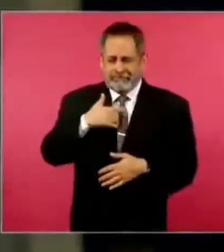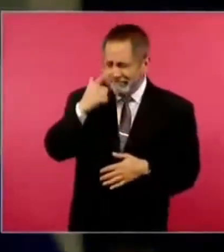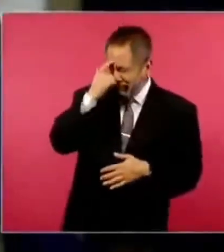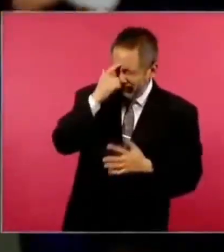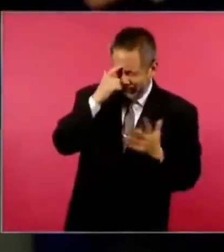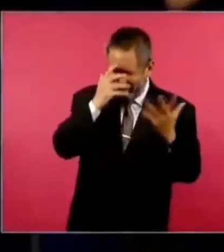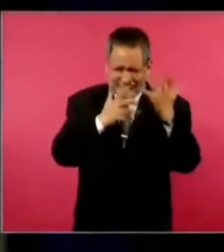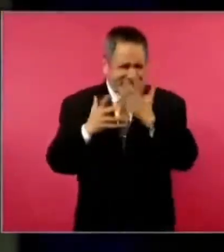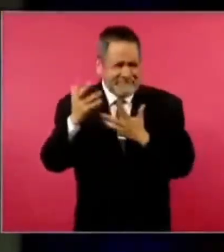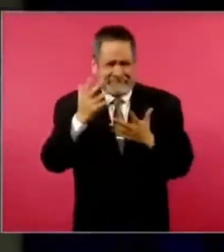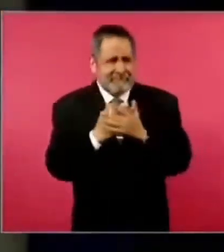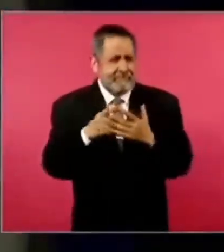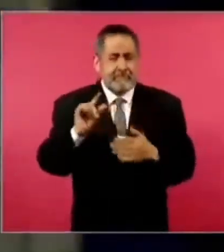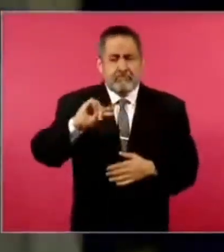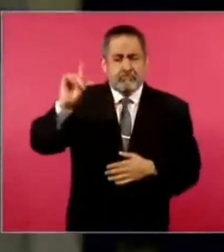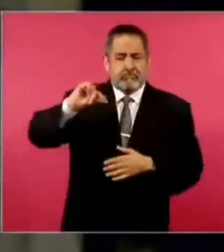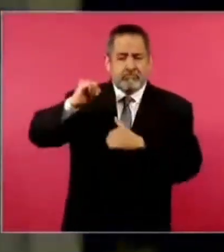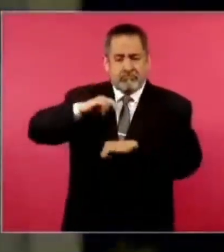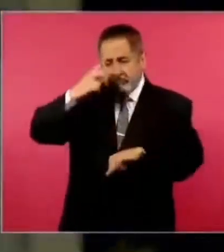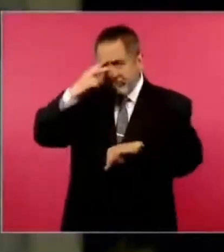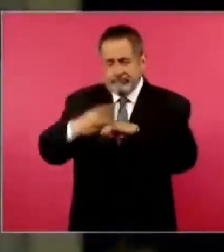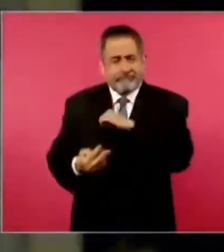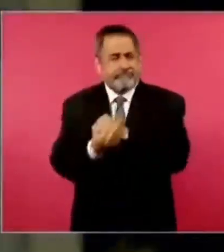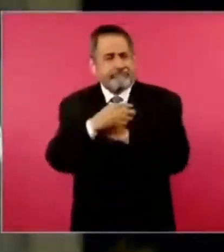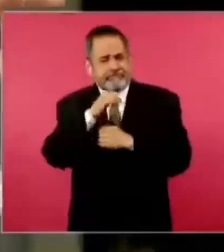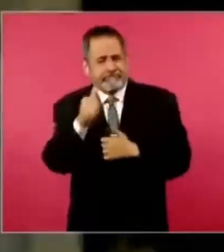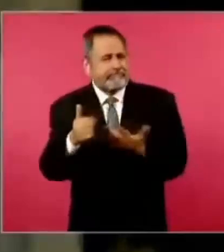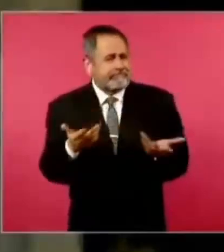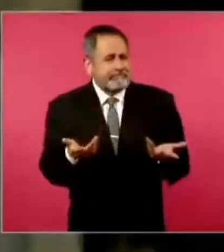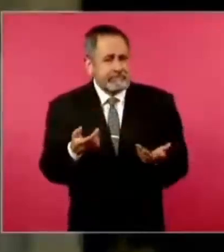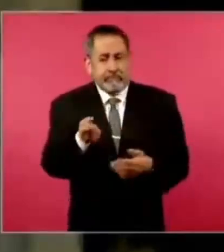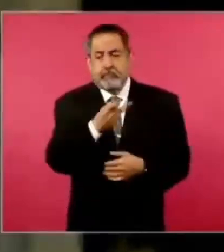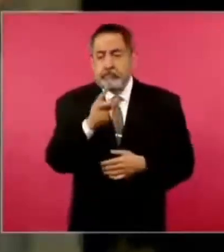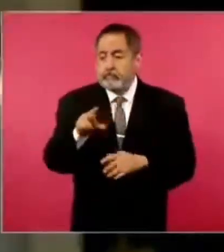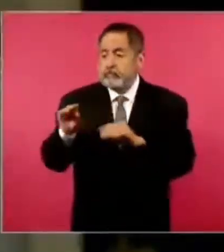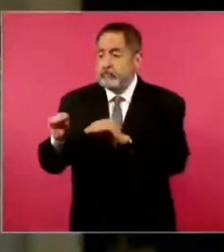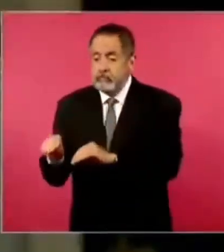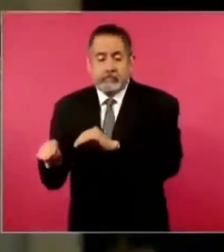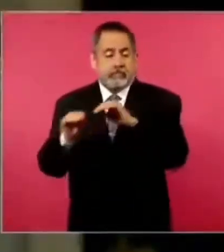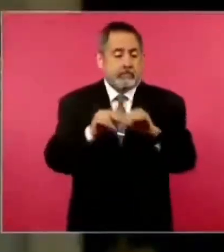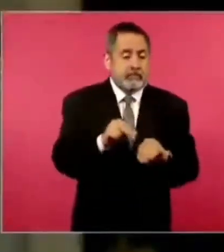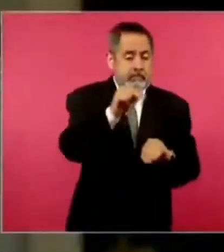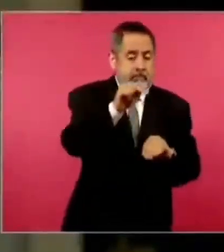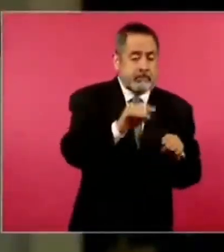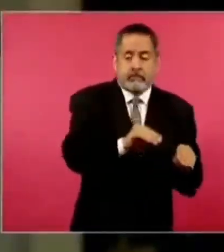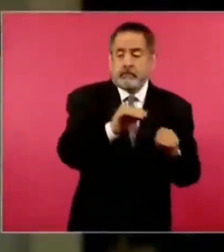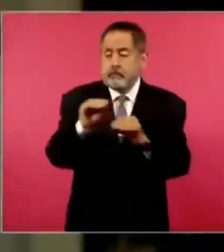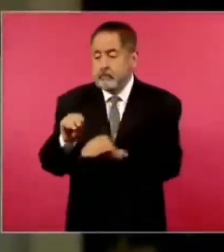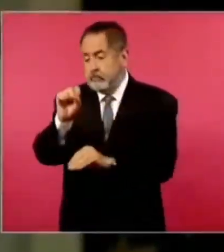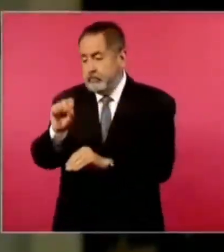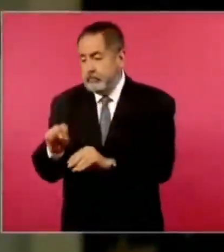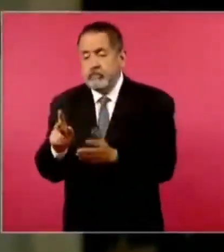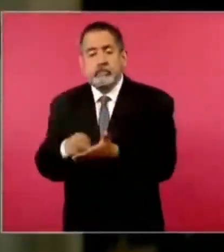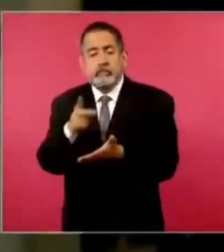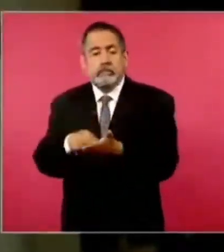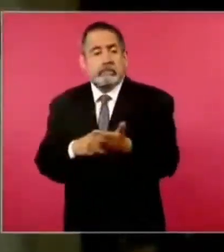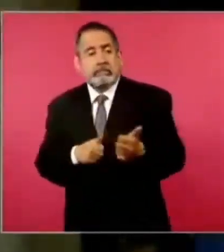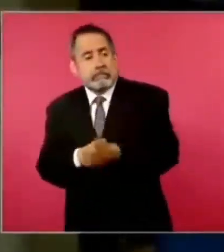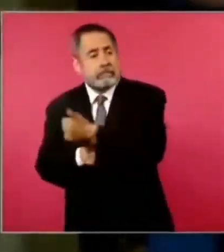autoridades mexicanas, porque algunos los han devuelto del norte al sur hasta en seis ocasiones.